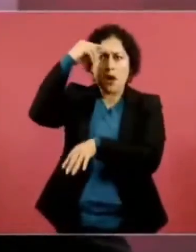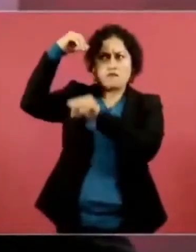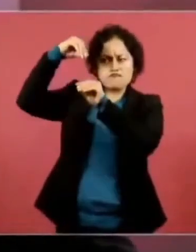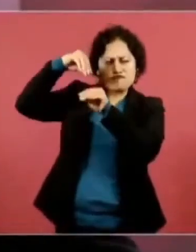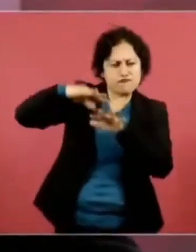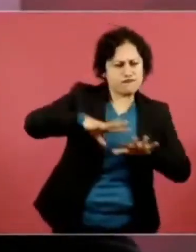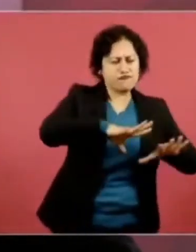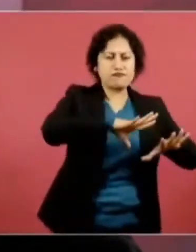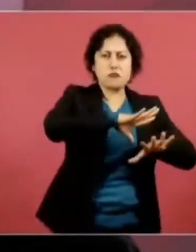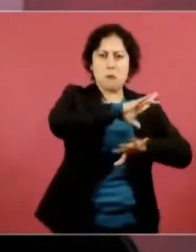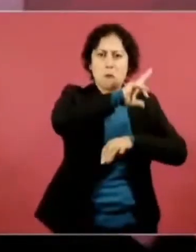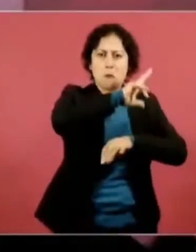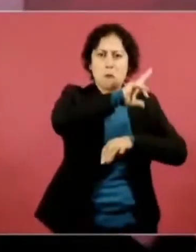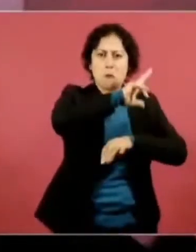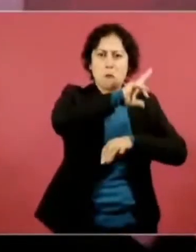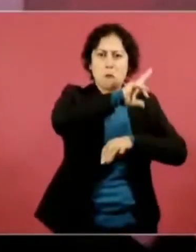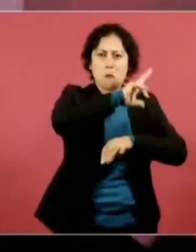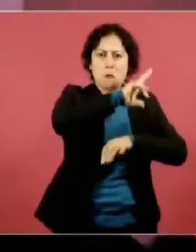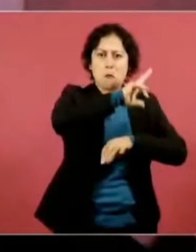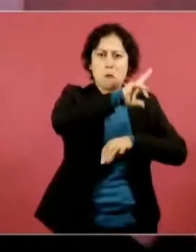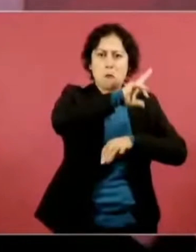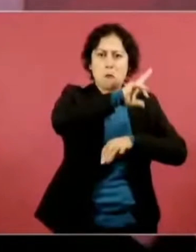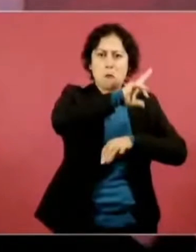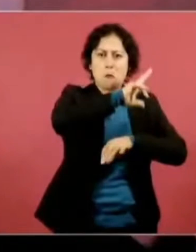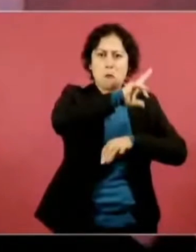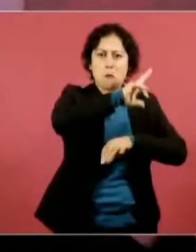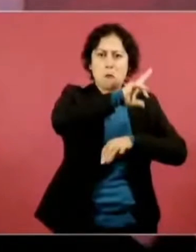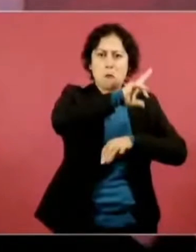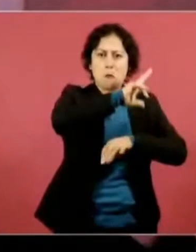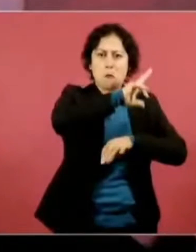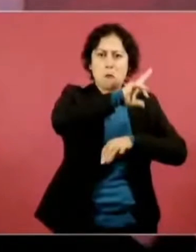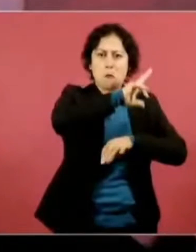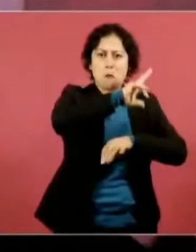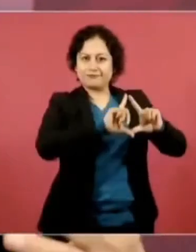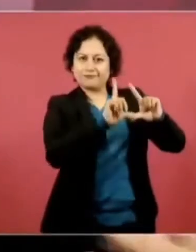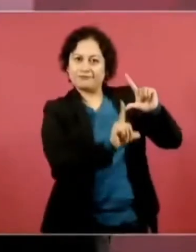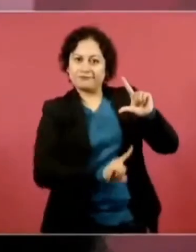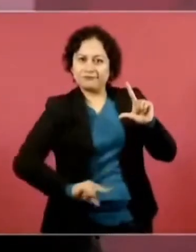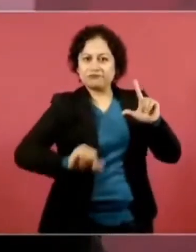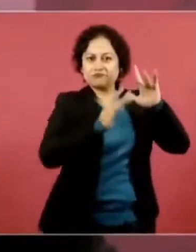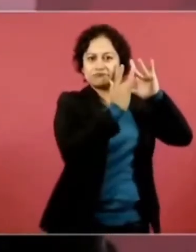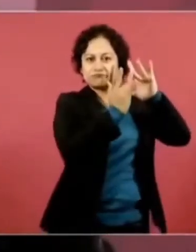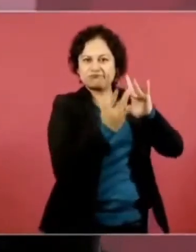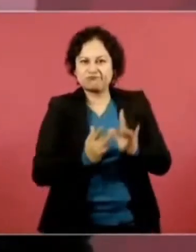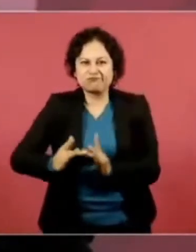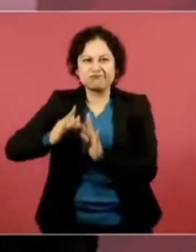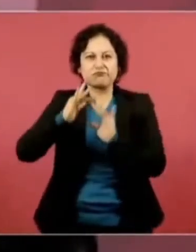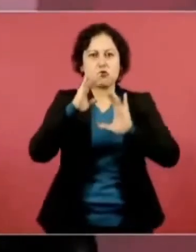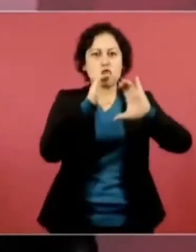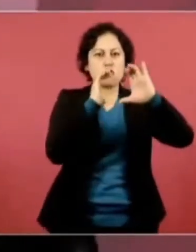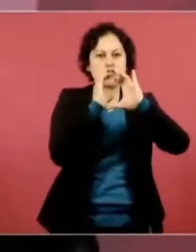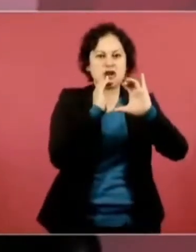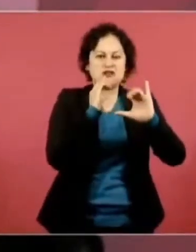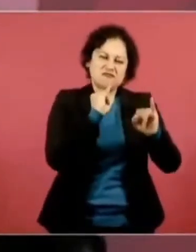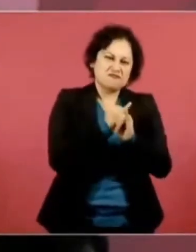y que así tengamos comunicación, porque la comunicación